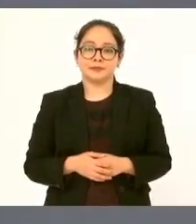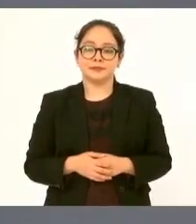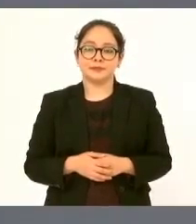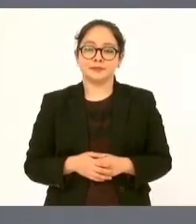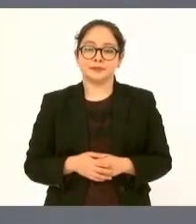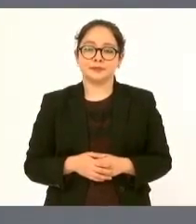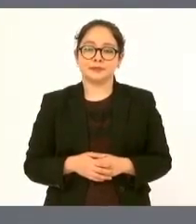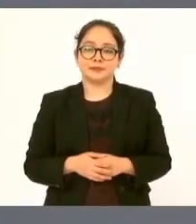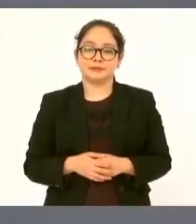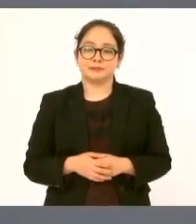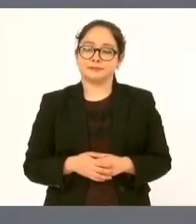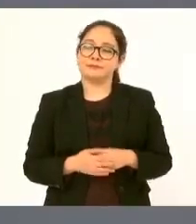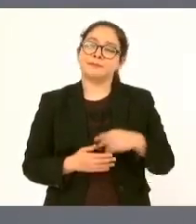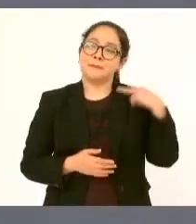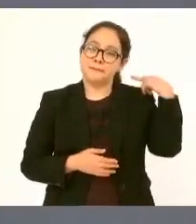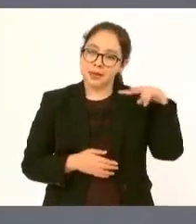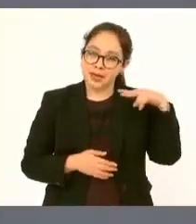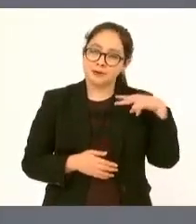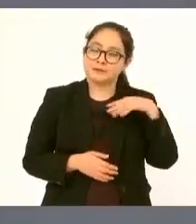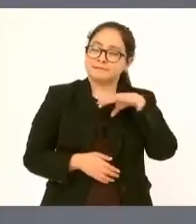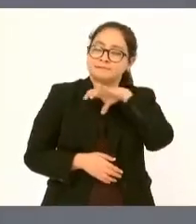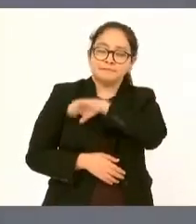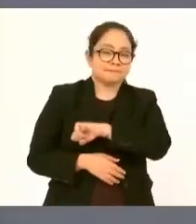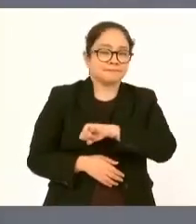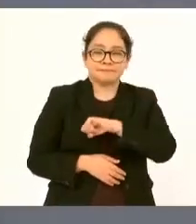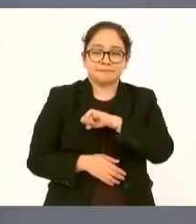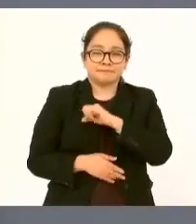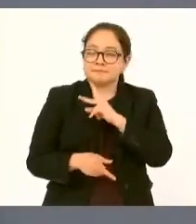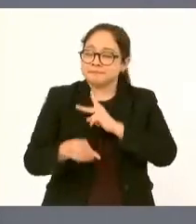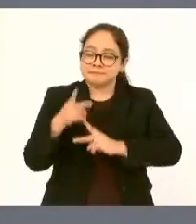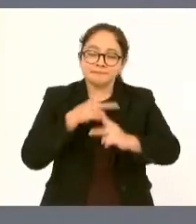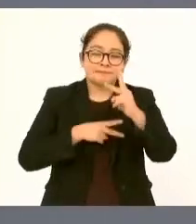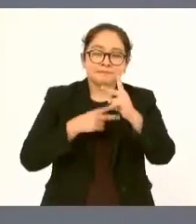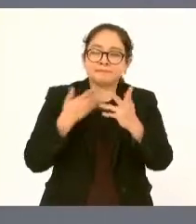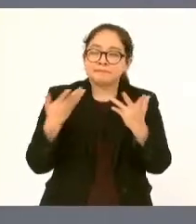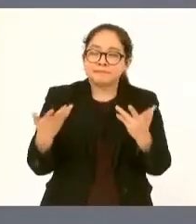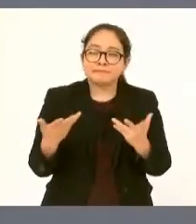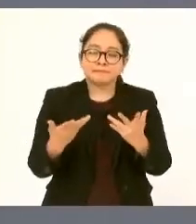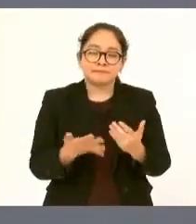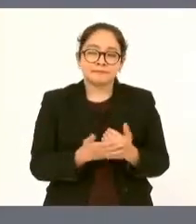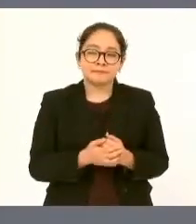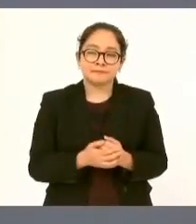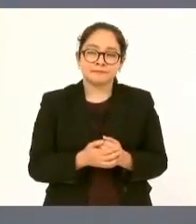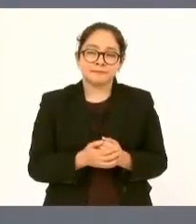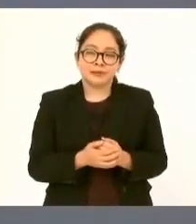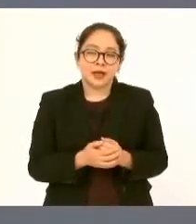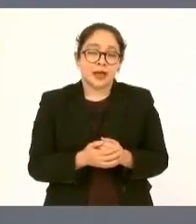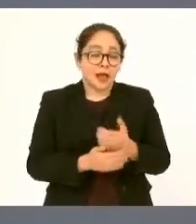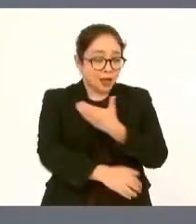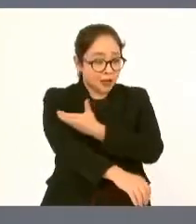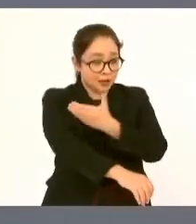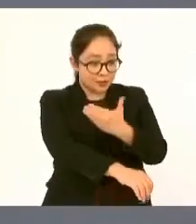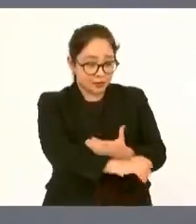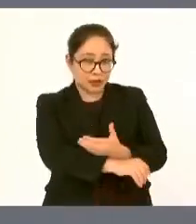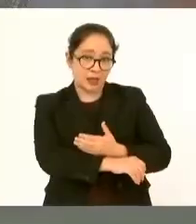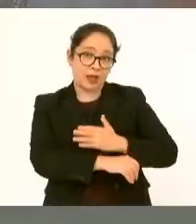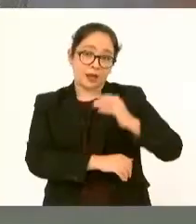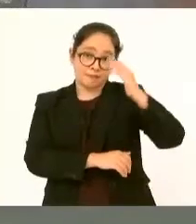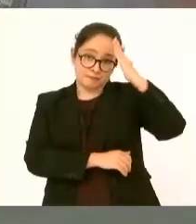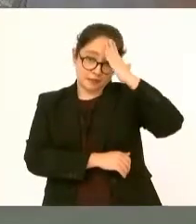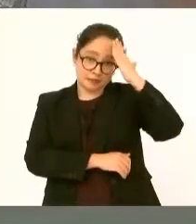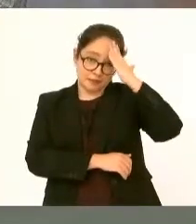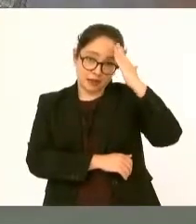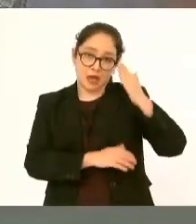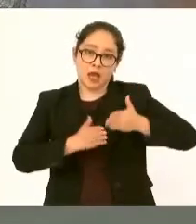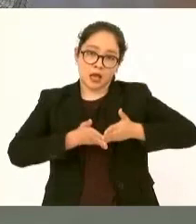a veracruz acompañado de el almirante jose rafael ojeda durán